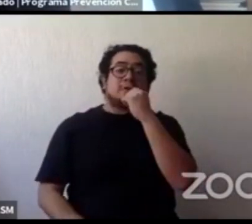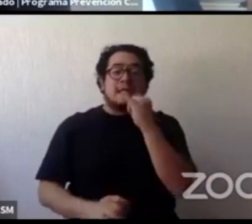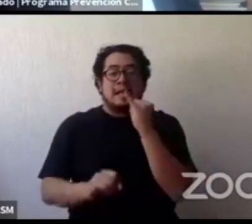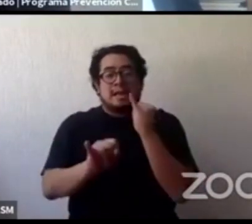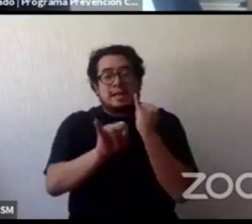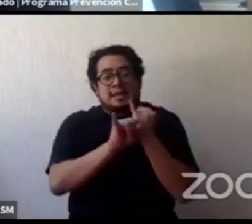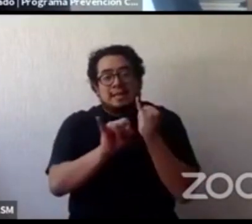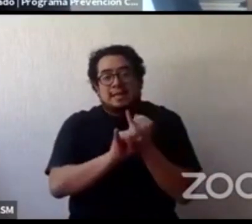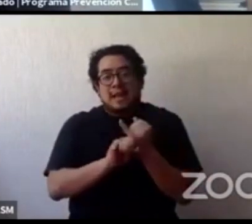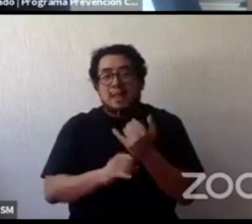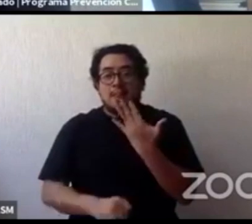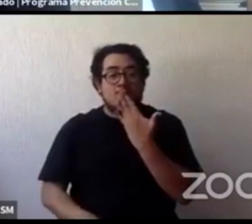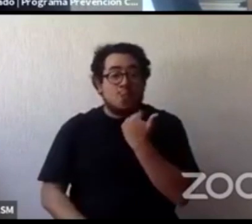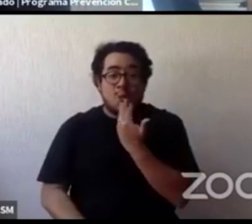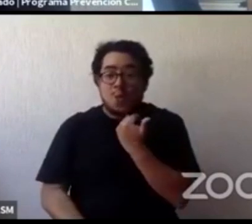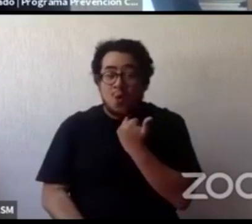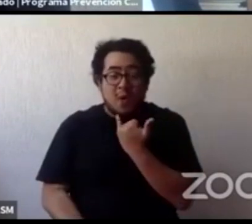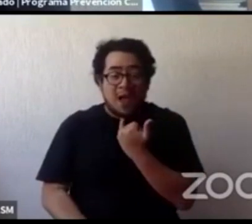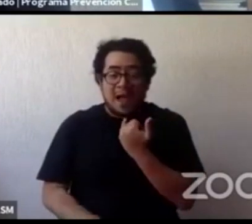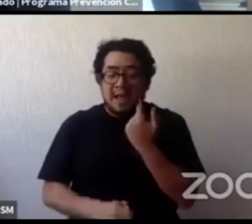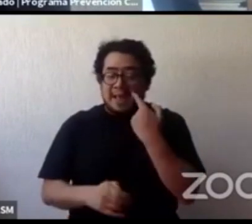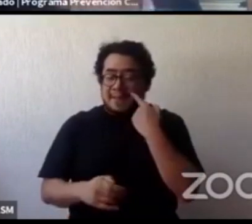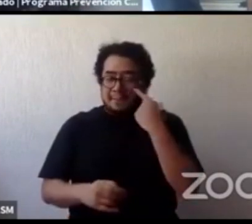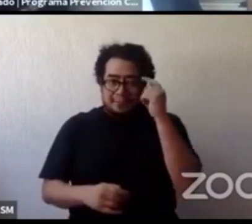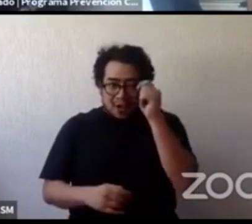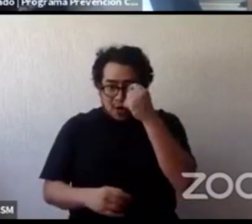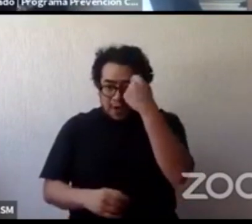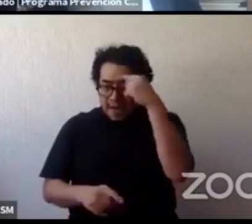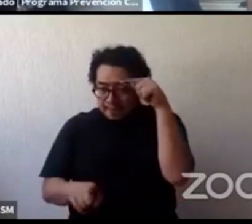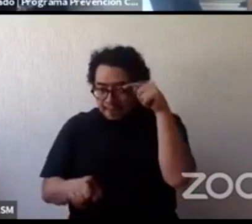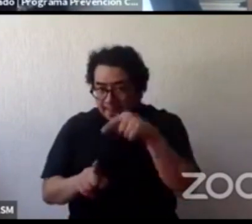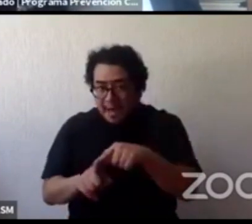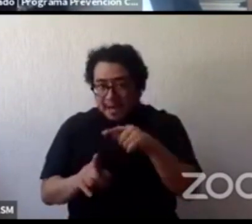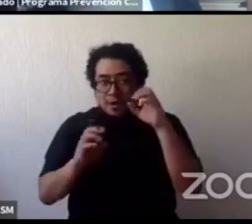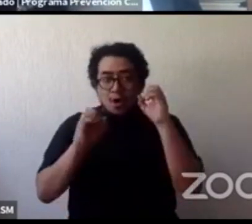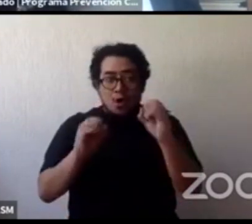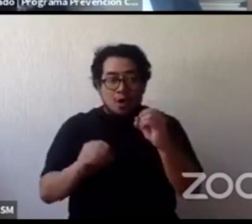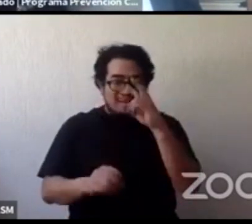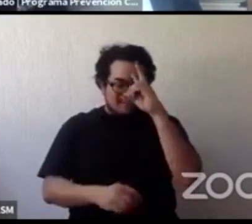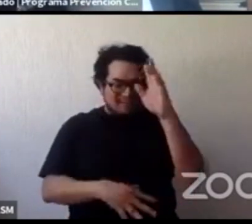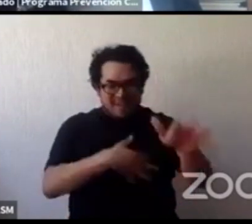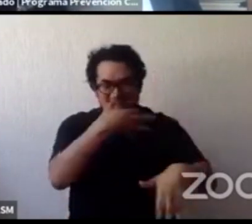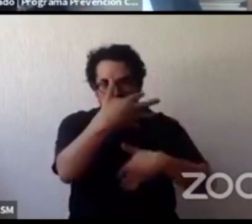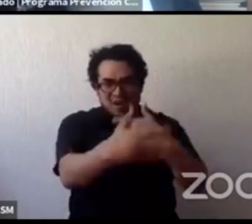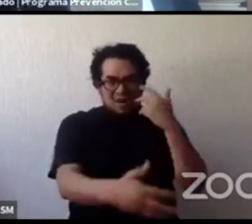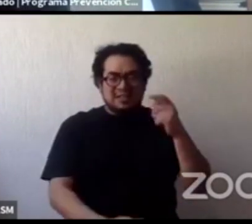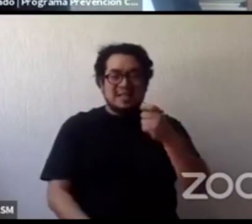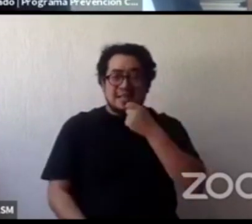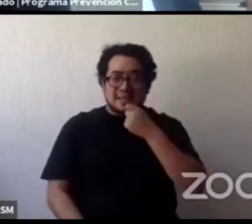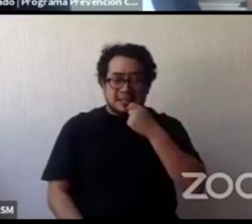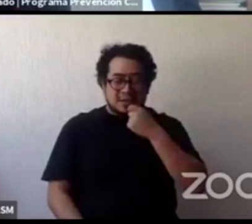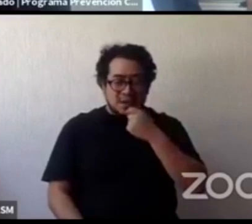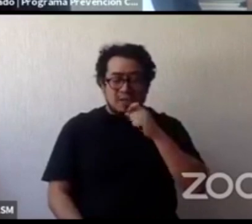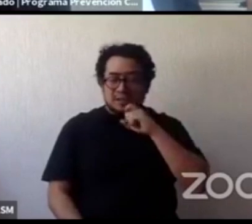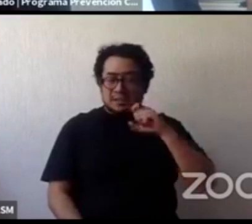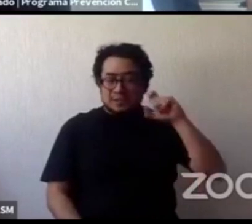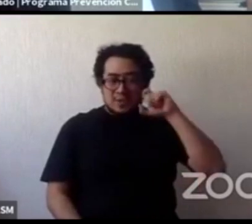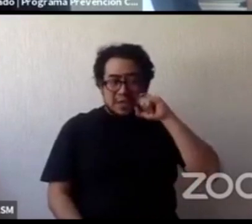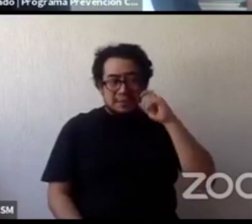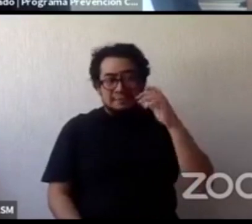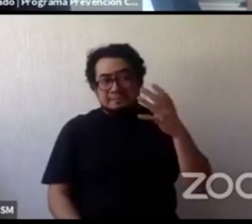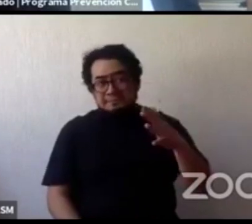tienen programas específicos las fiscalías especializadas en violencia sexual infantil son mínimas en el país menos de cinco